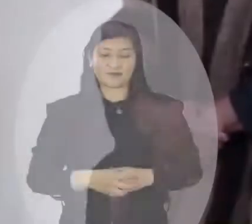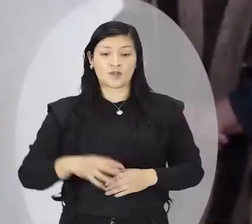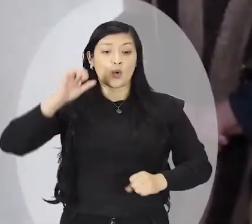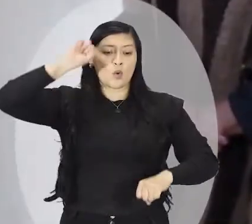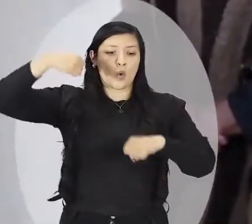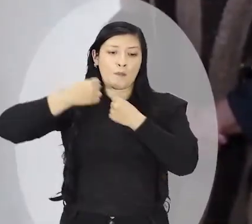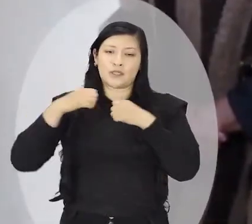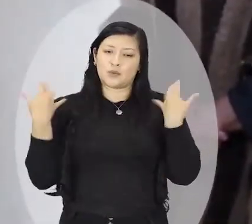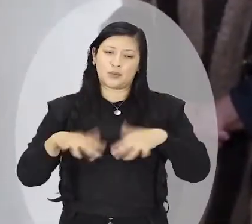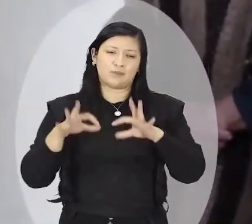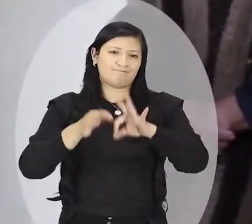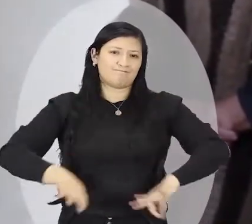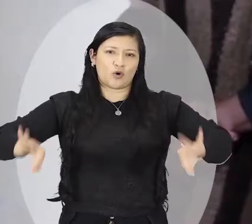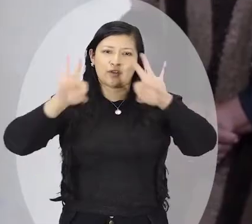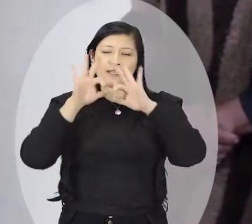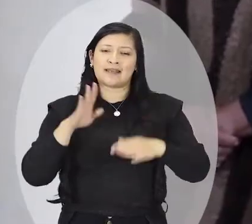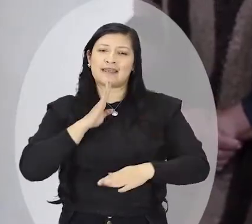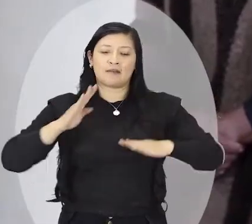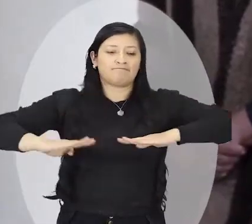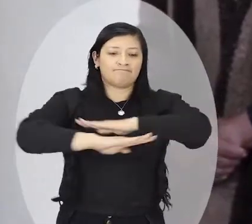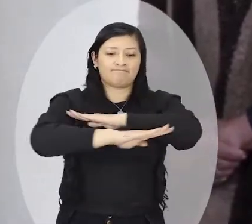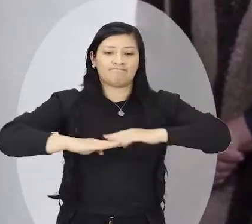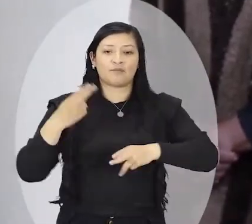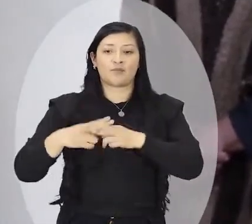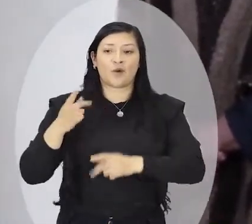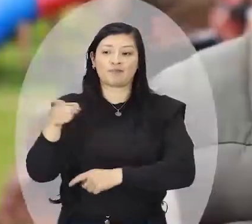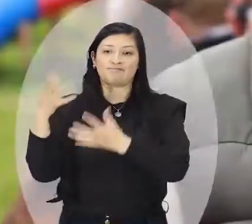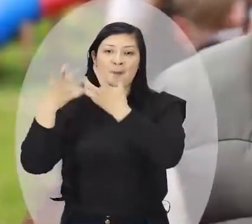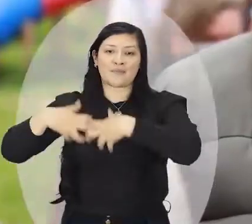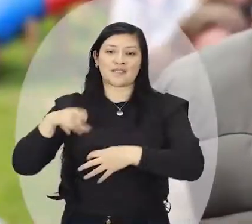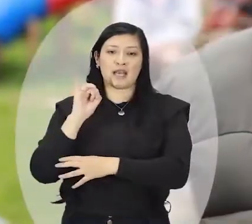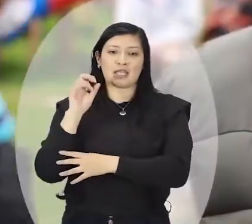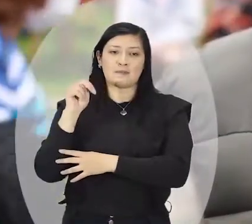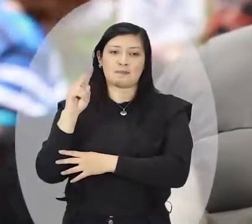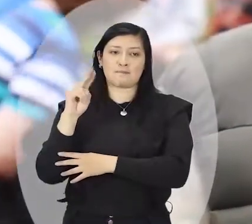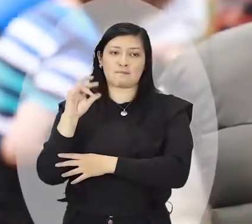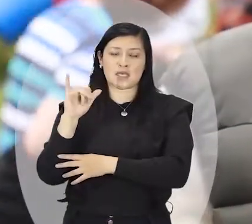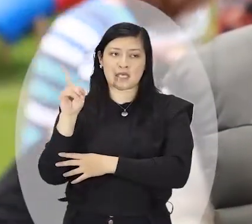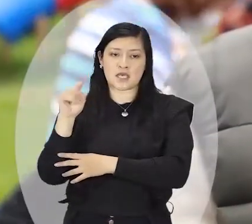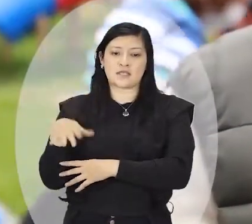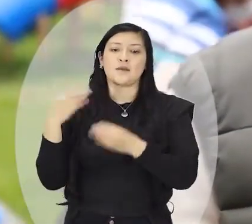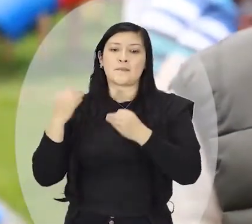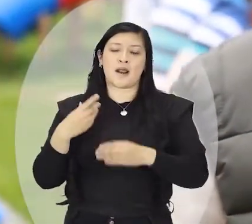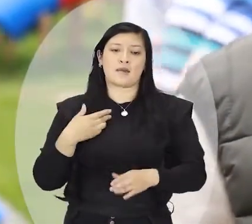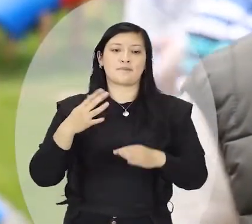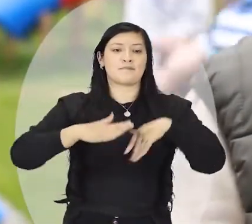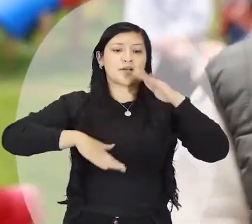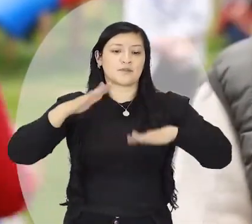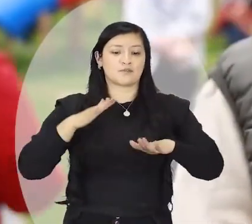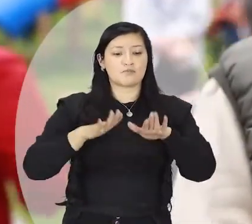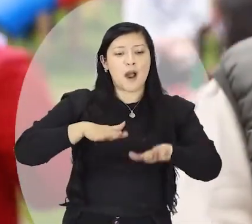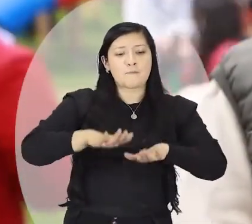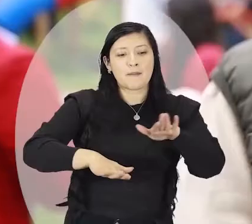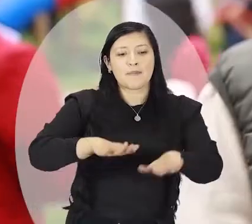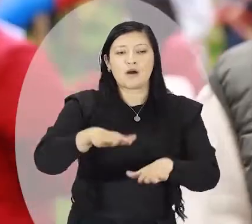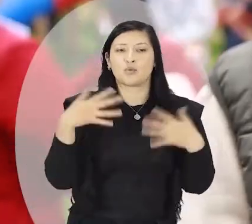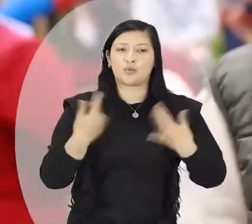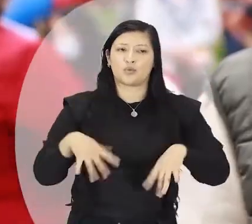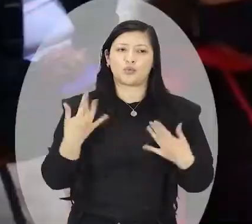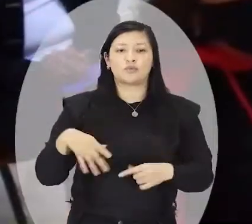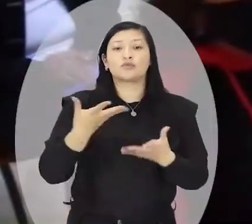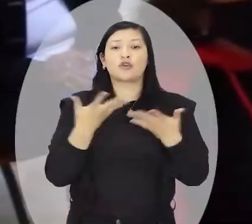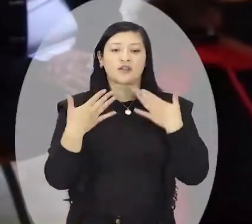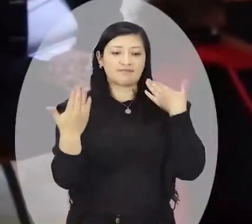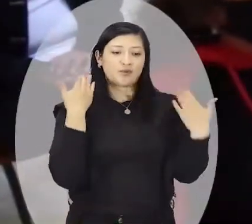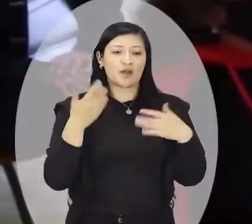Un convenio muy importante con INVIAS, una inversión de casi 5 mil millones de pesos para la construcción de unas placas huellas en el sector